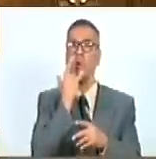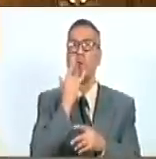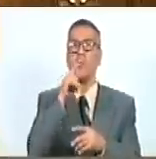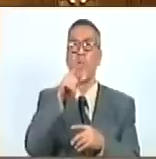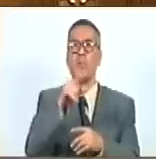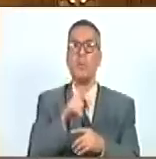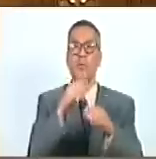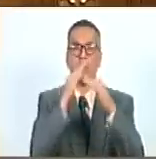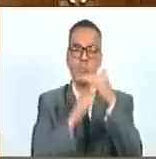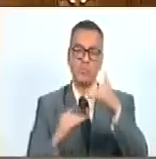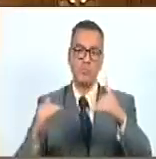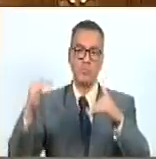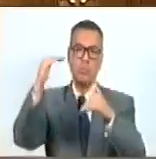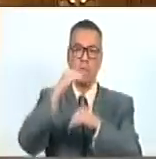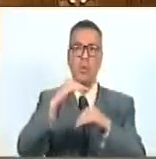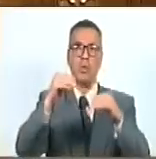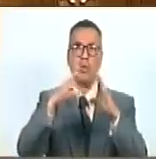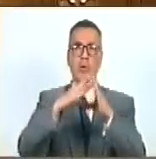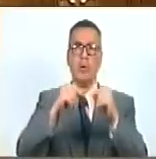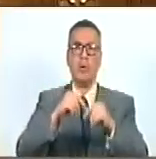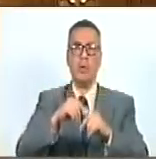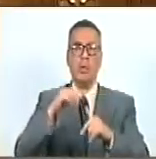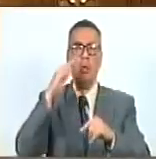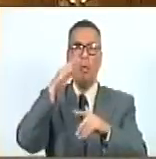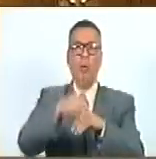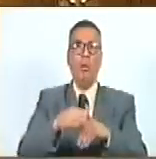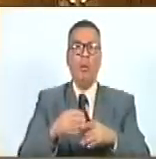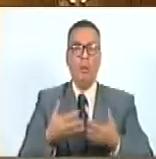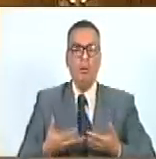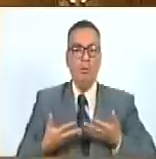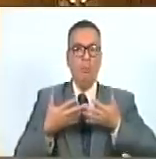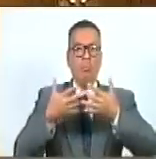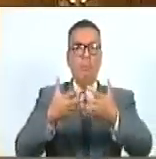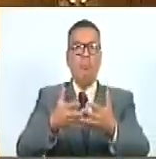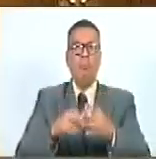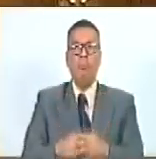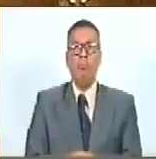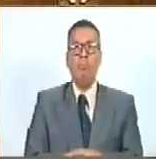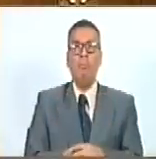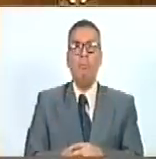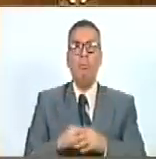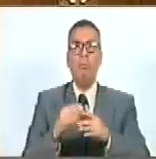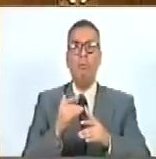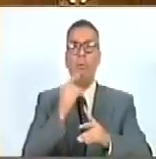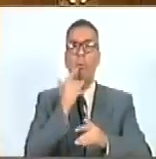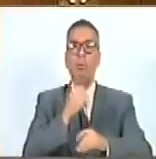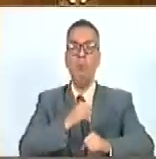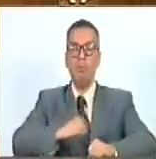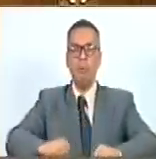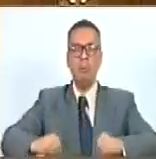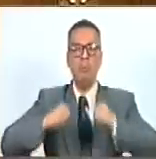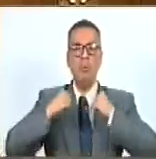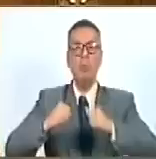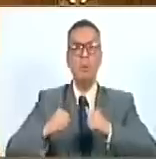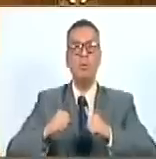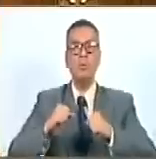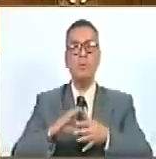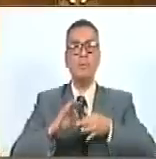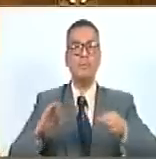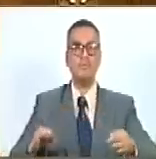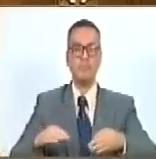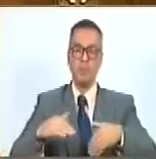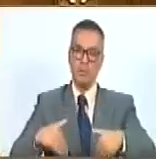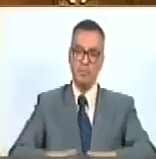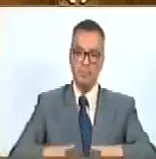exaltamos su patriotismo, su entrega, su coraje, su valentía, su desprendimiento y su